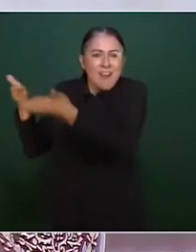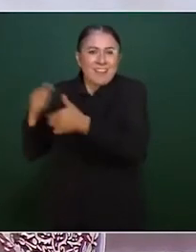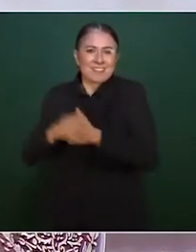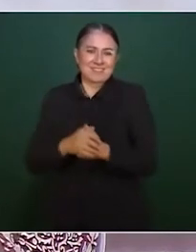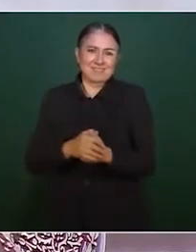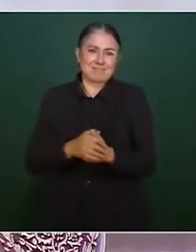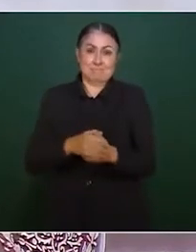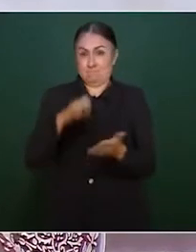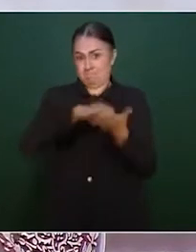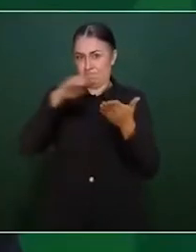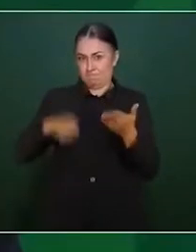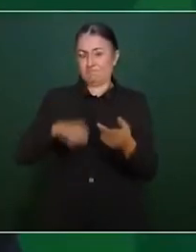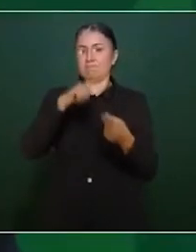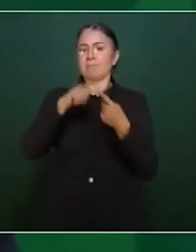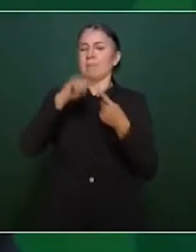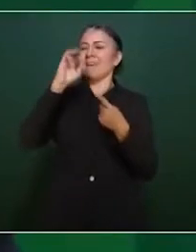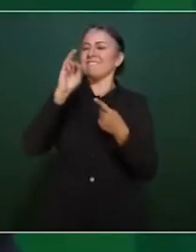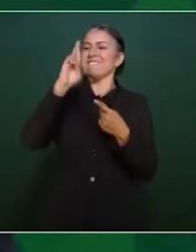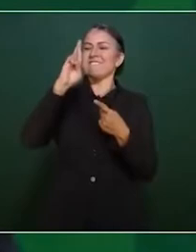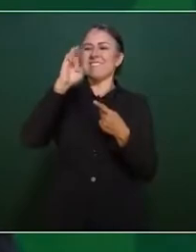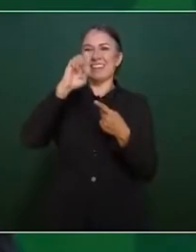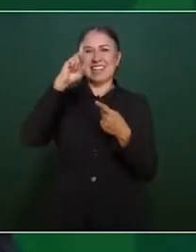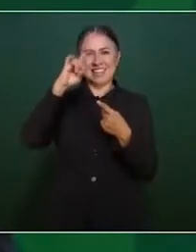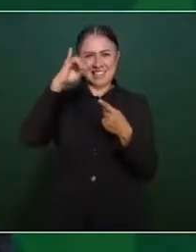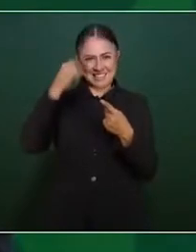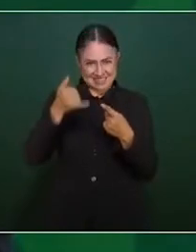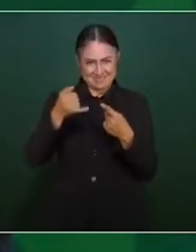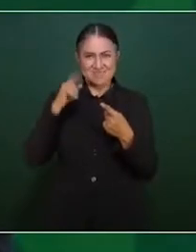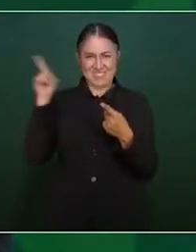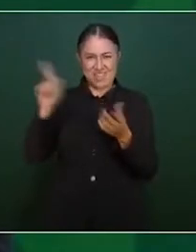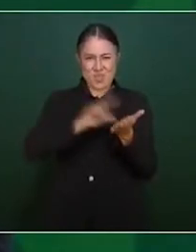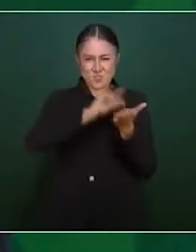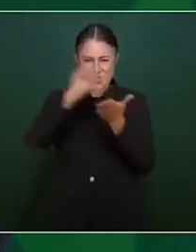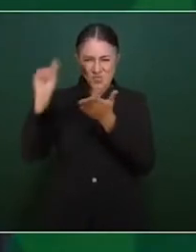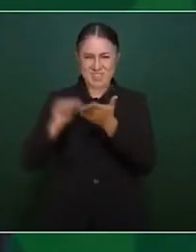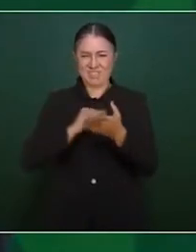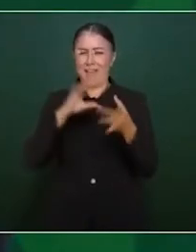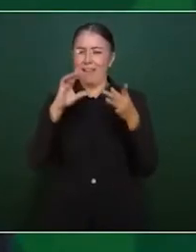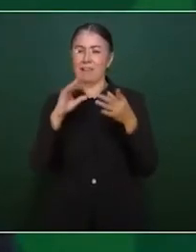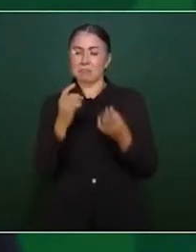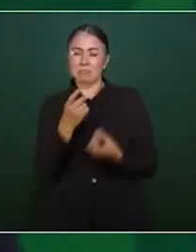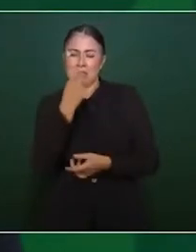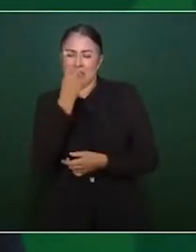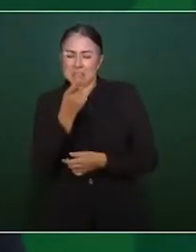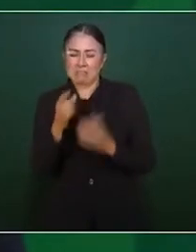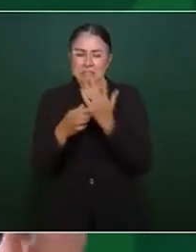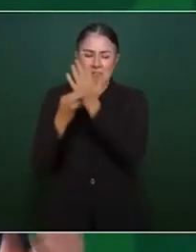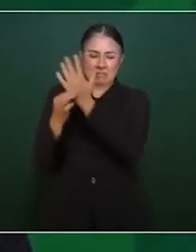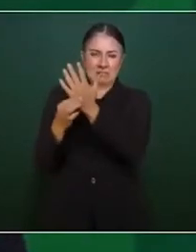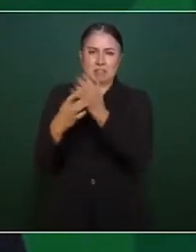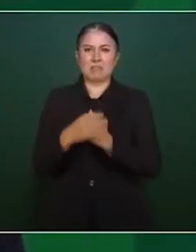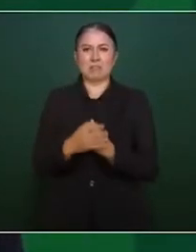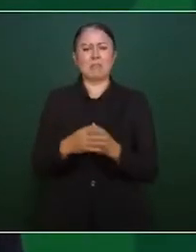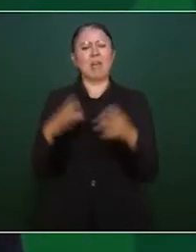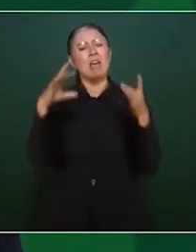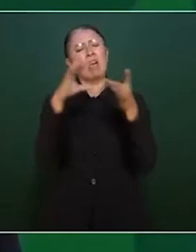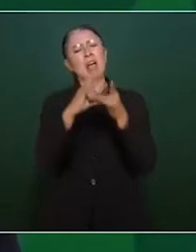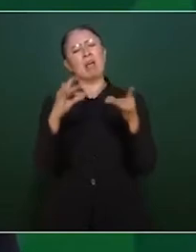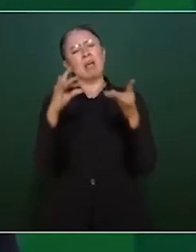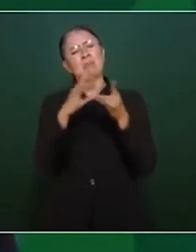usuario Freddy Olivieri tuiteó algo que nos parece que describe de cuerpo entero a los que